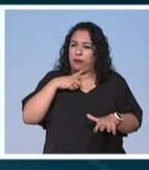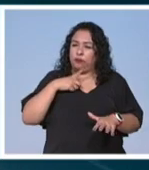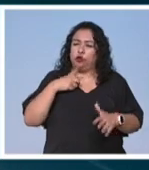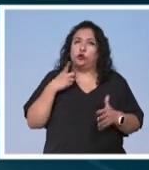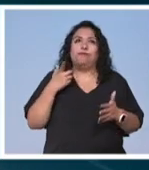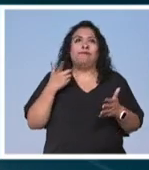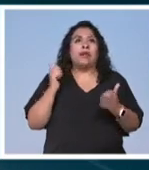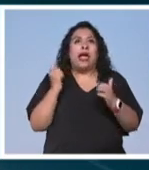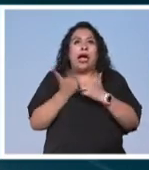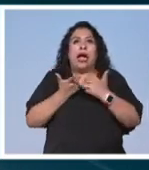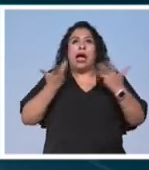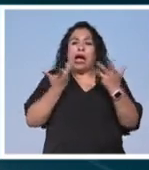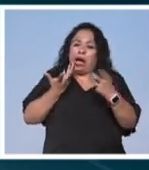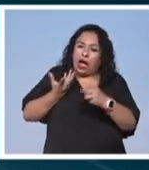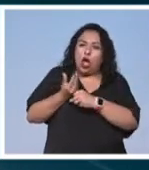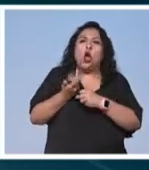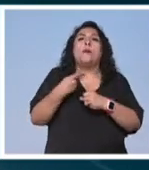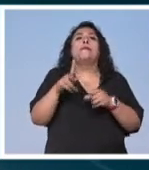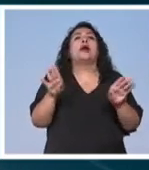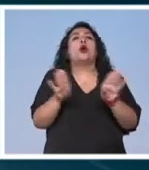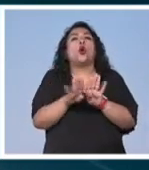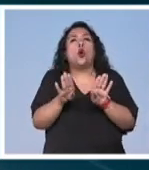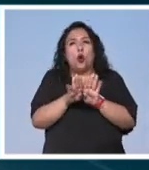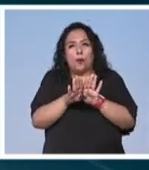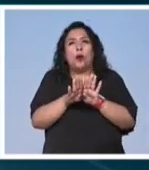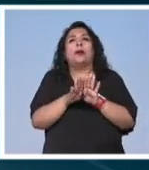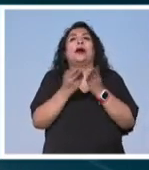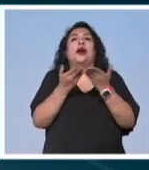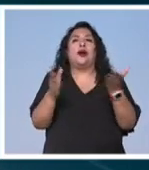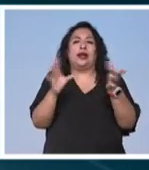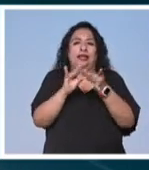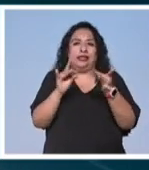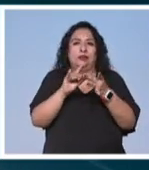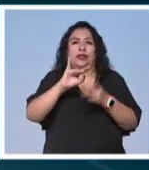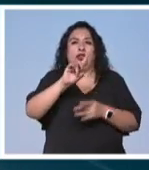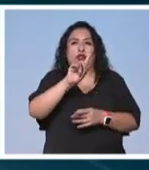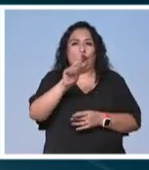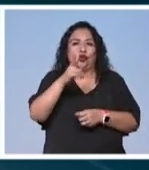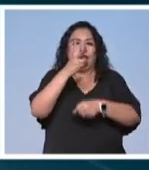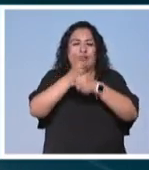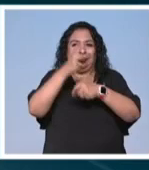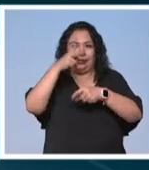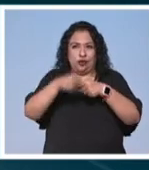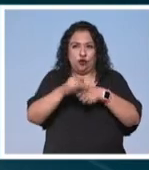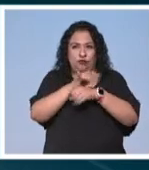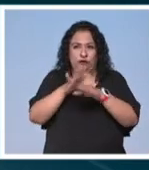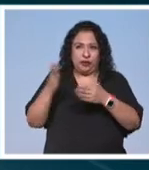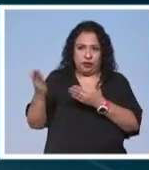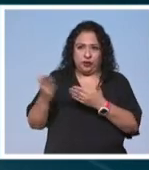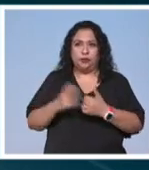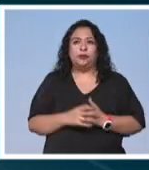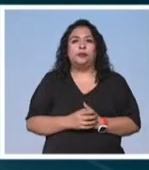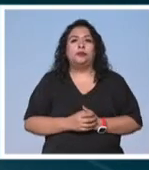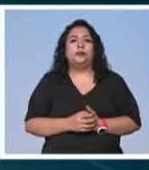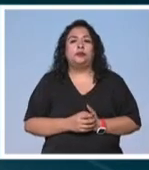asunto pero como es que podemos tomar cartas en el asunto de eso me habla el doctor Javier Alcocer en la segunda parte de este reportaje